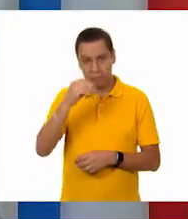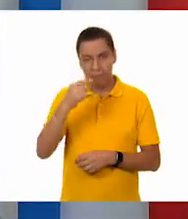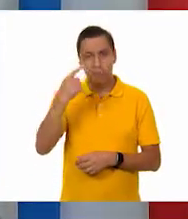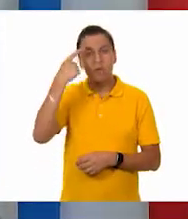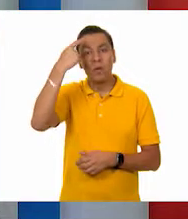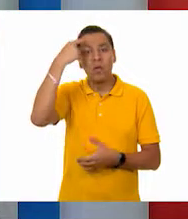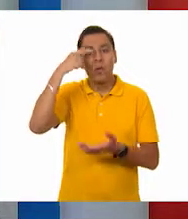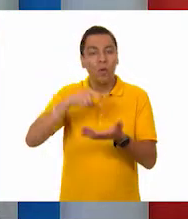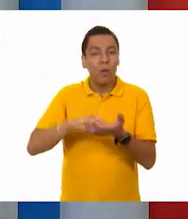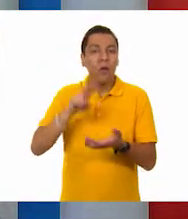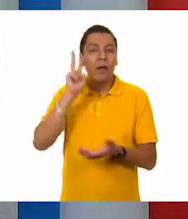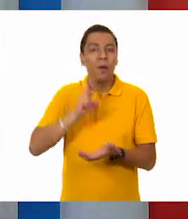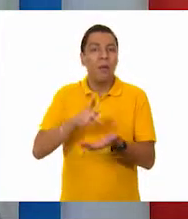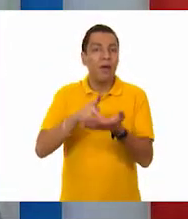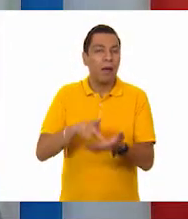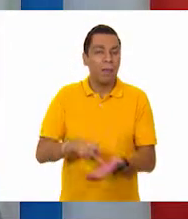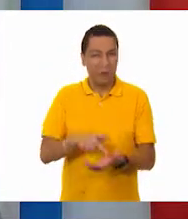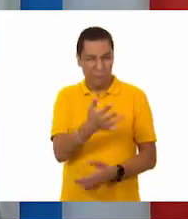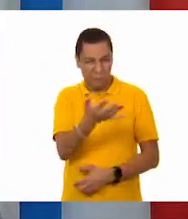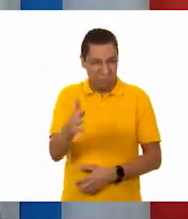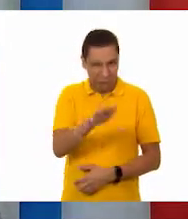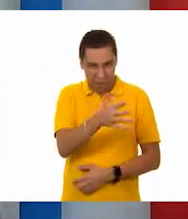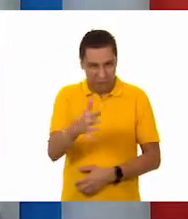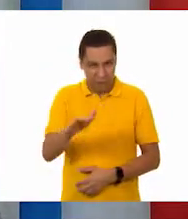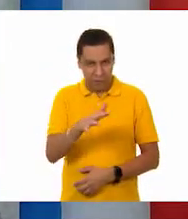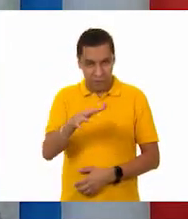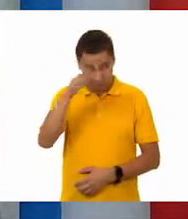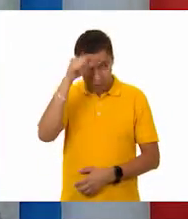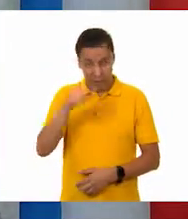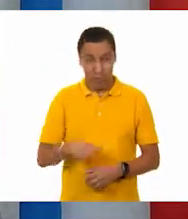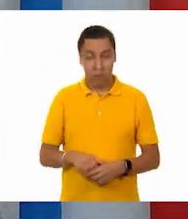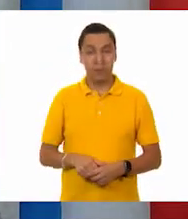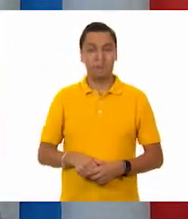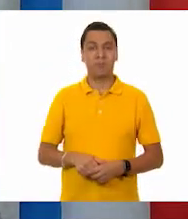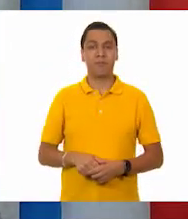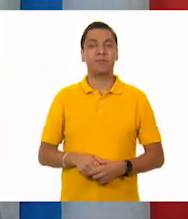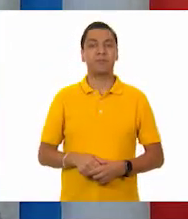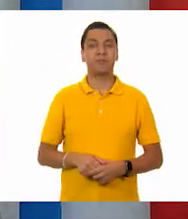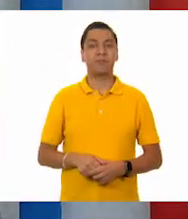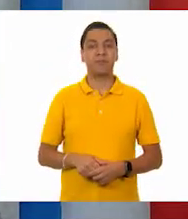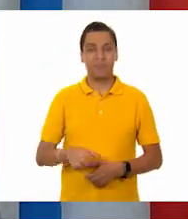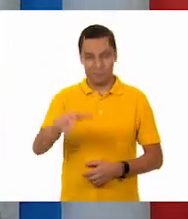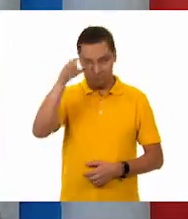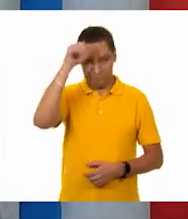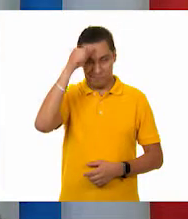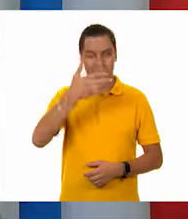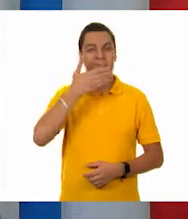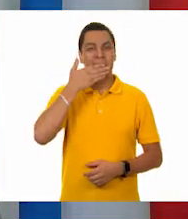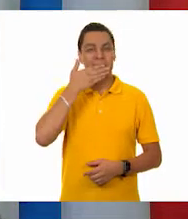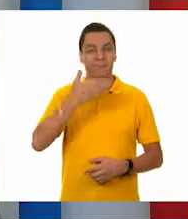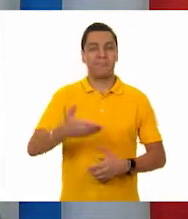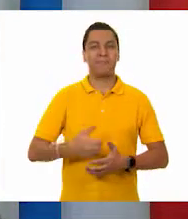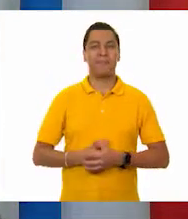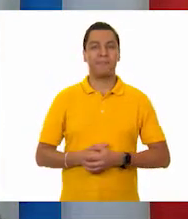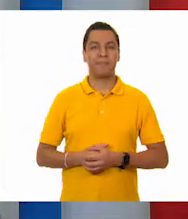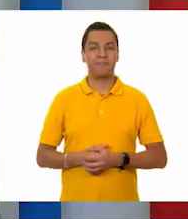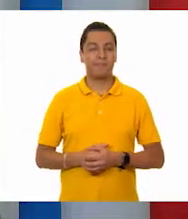a suponer cuál es el que pesa más y después, Tino, si quieres nos ayudas a comprobarlo. De acuerdo, de acuerdo. Oscar, ¿estás de acuerdo?